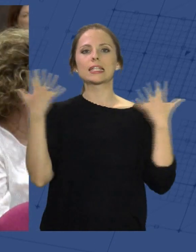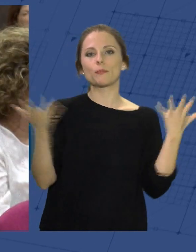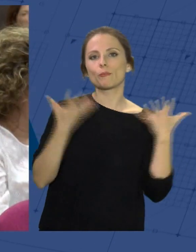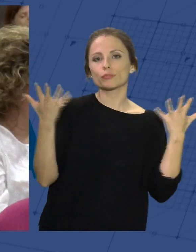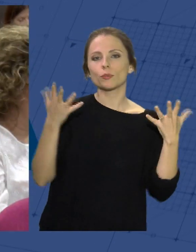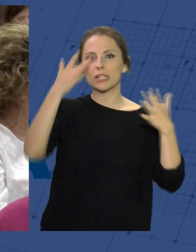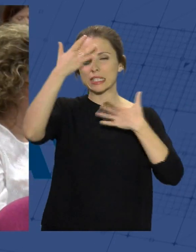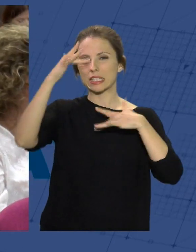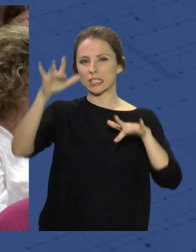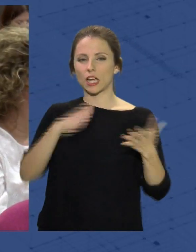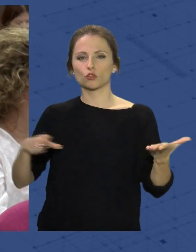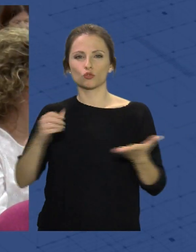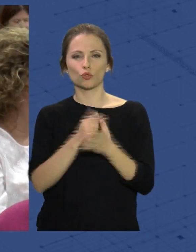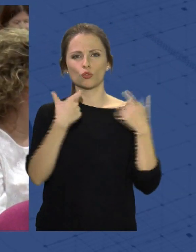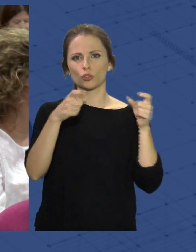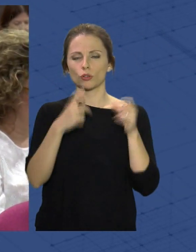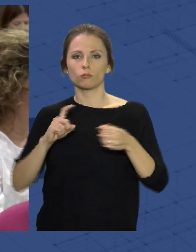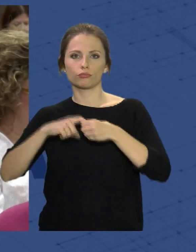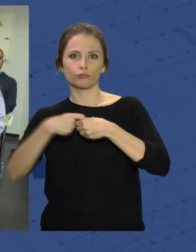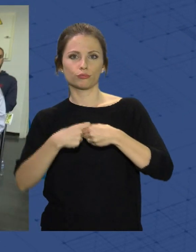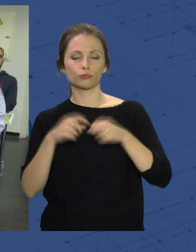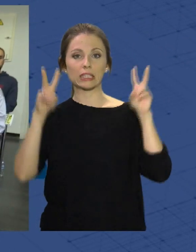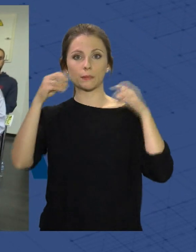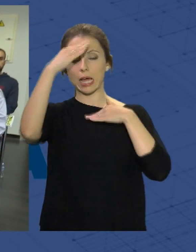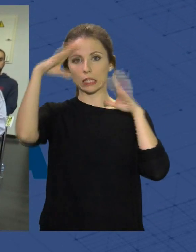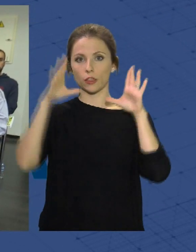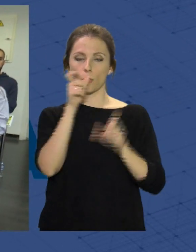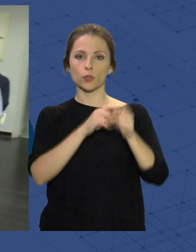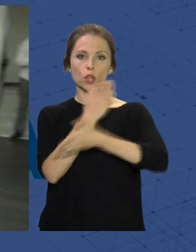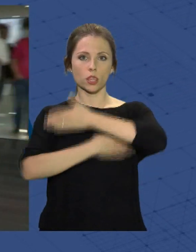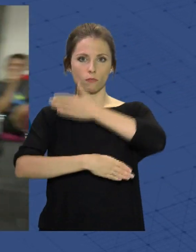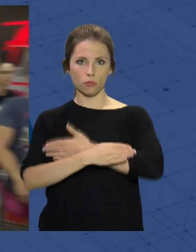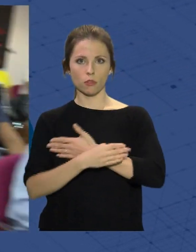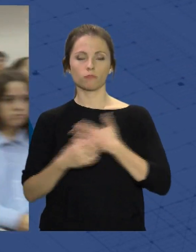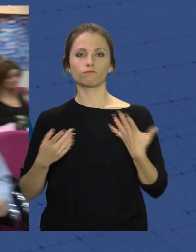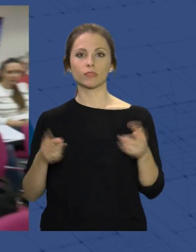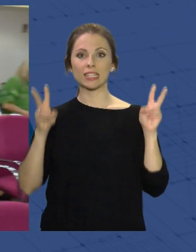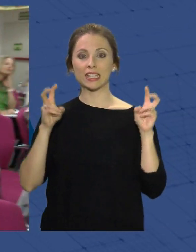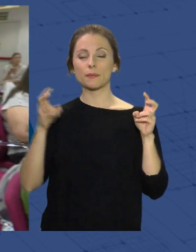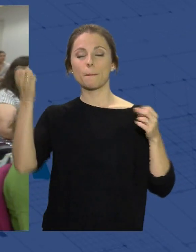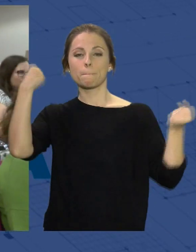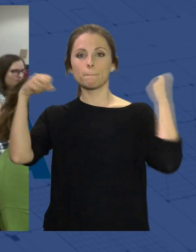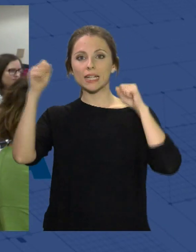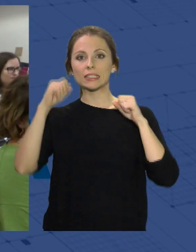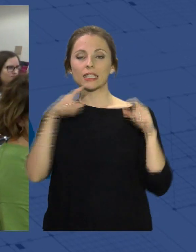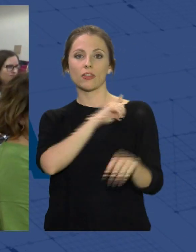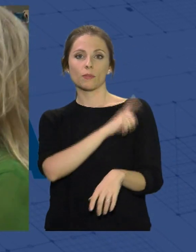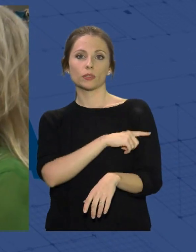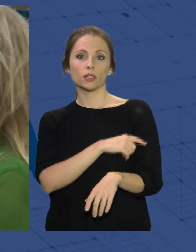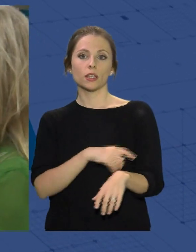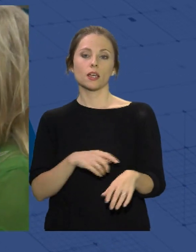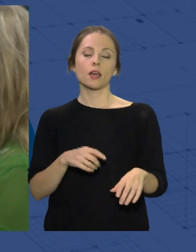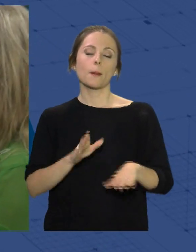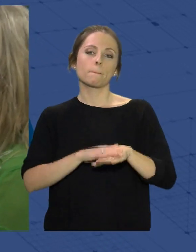a todos los sectores implicados en la atención de las personas con discapacidad sobre la práctica deportiva como herramienta de